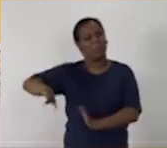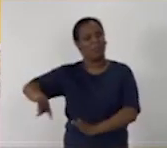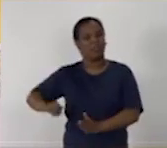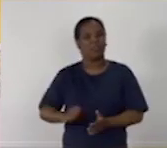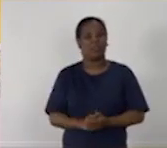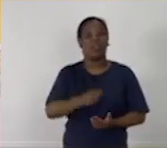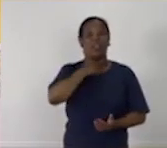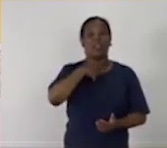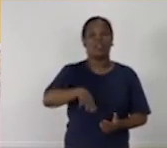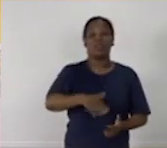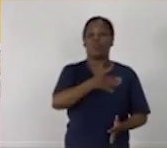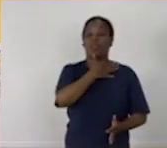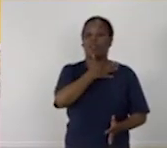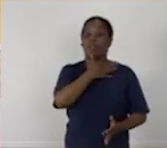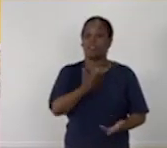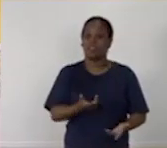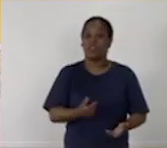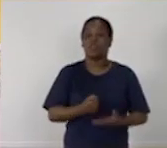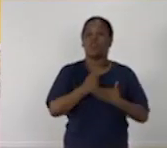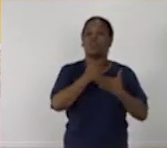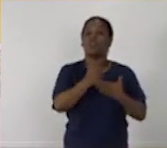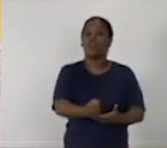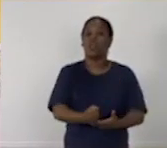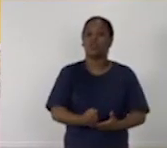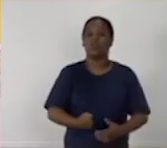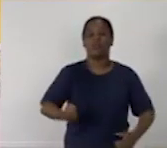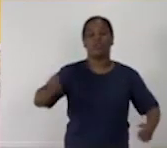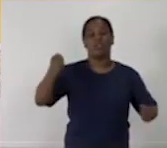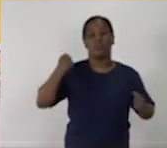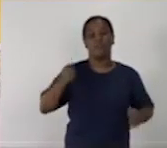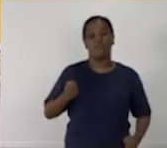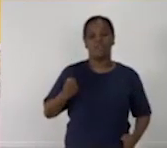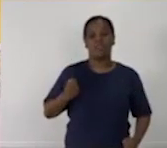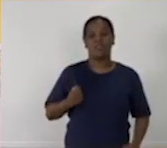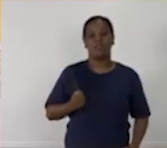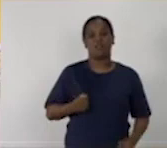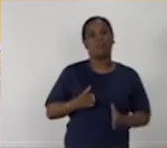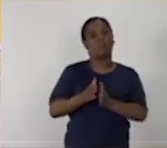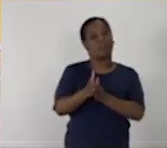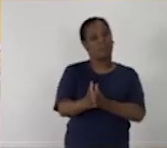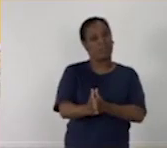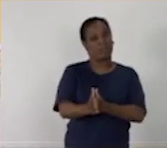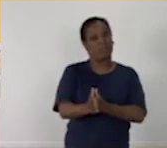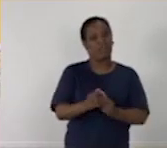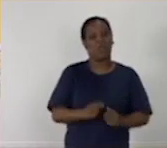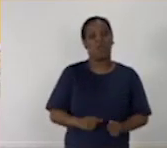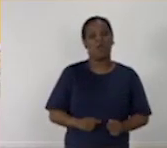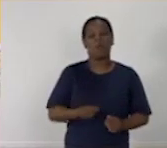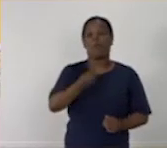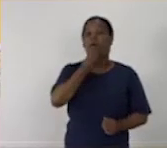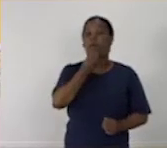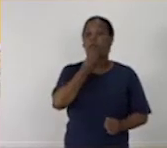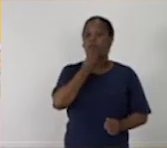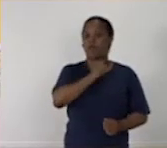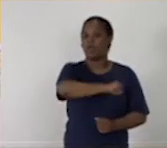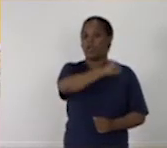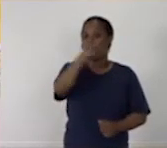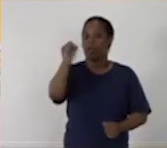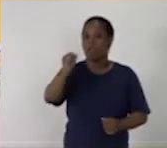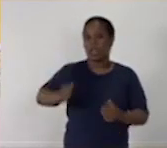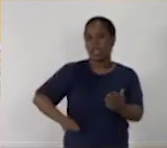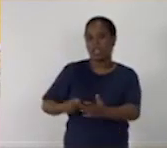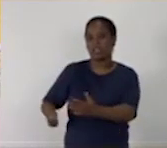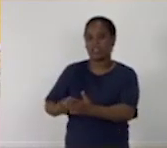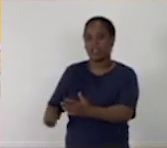pasará. El ejemplo de FIDER nos incita a mantenernos firmes y disciplinados para poder ganar también